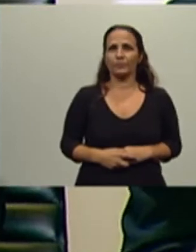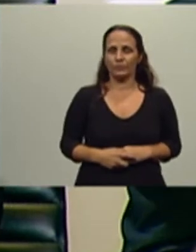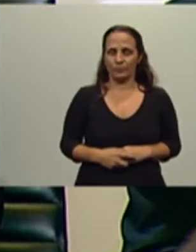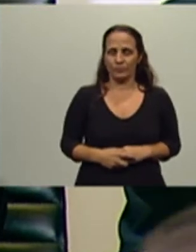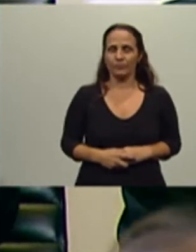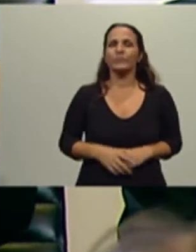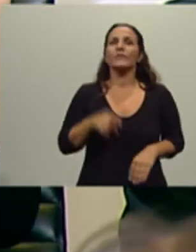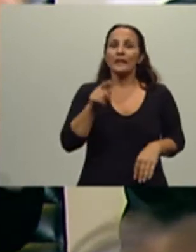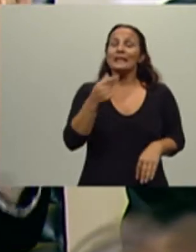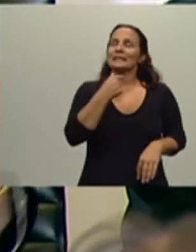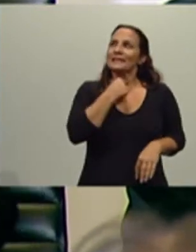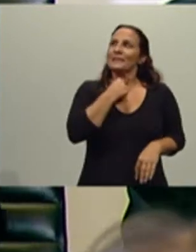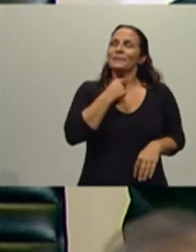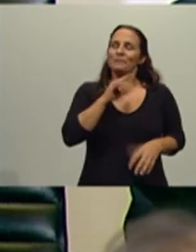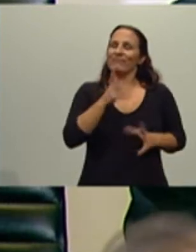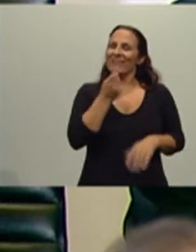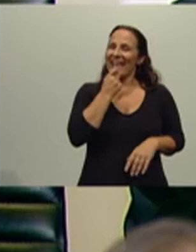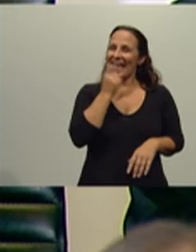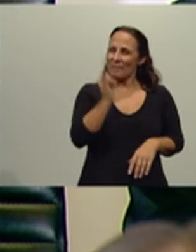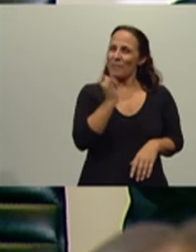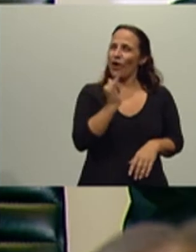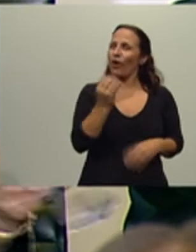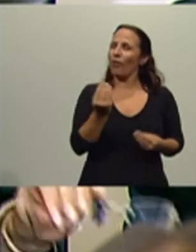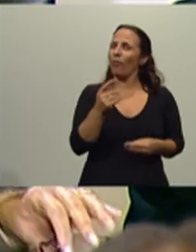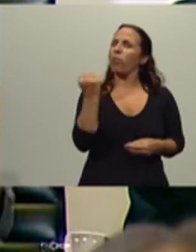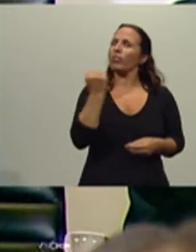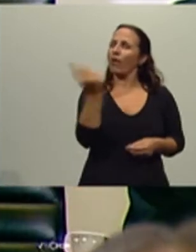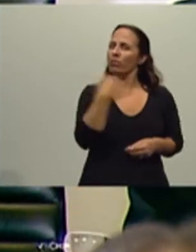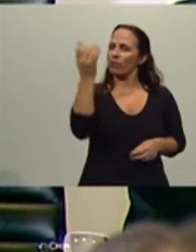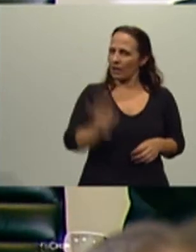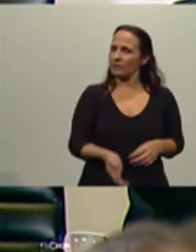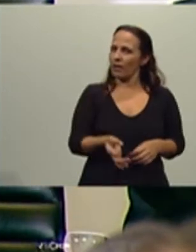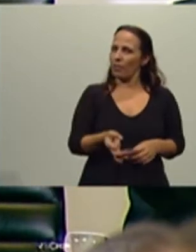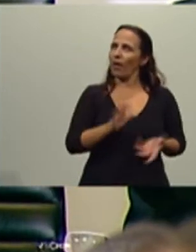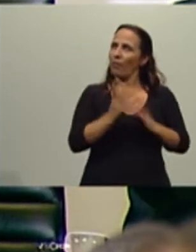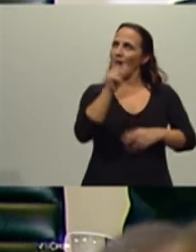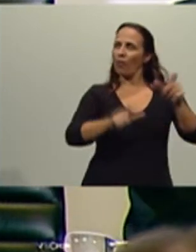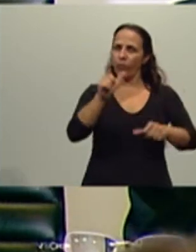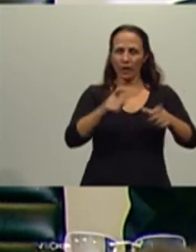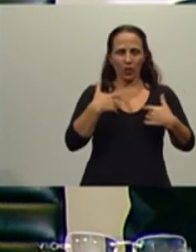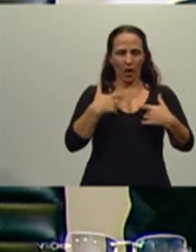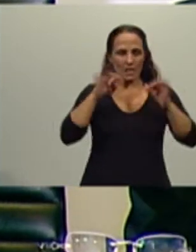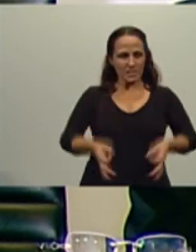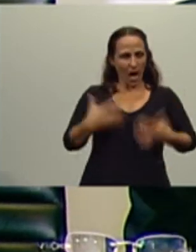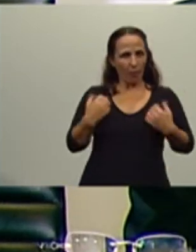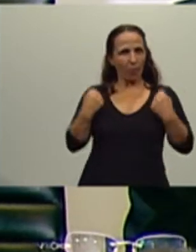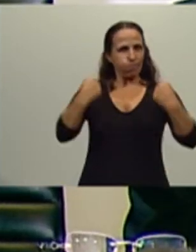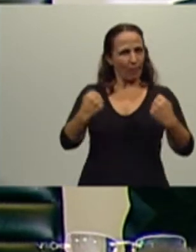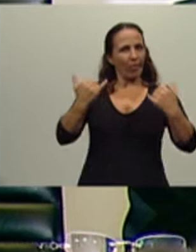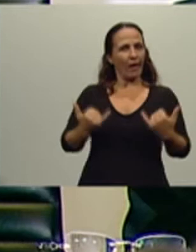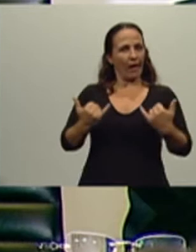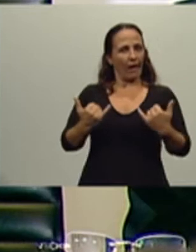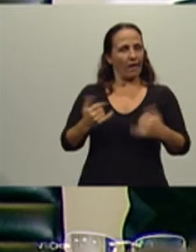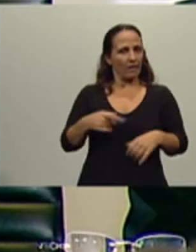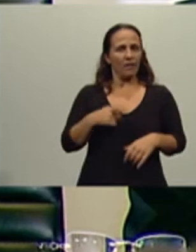Quería tomarme este ejemplo porque es importante conocer estas cosas para empoderar a la gente de conocimiento. La economía no